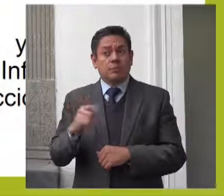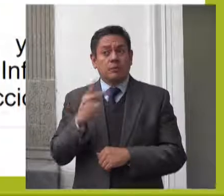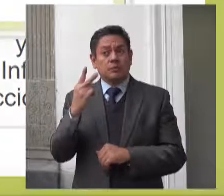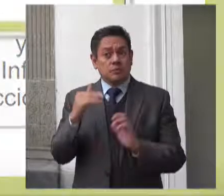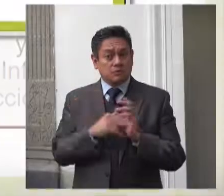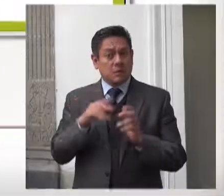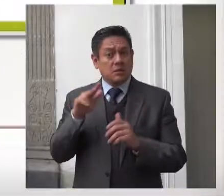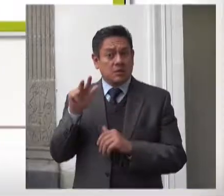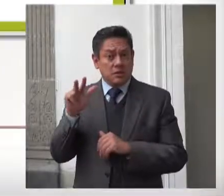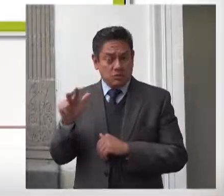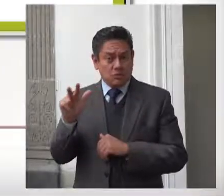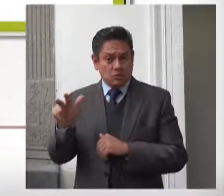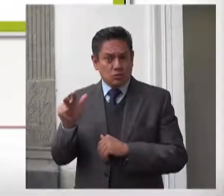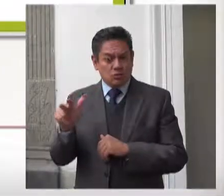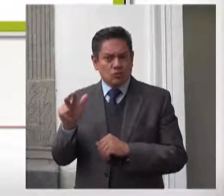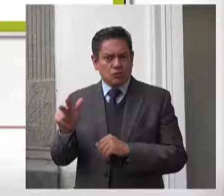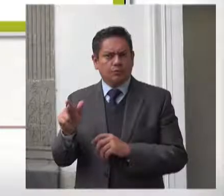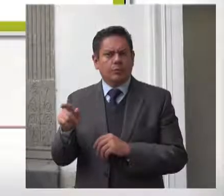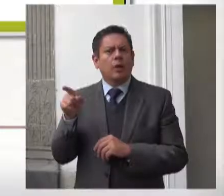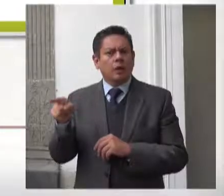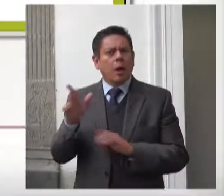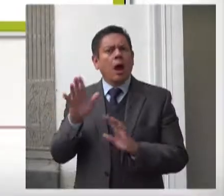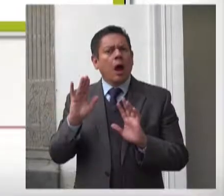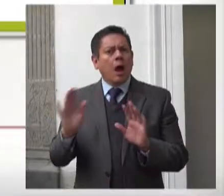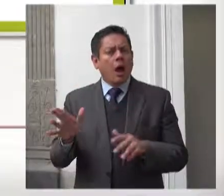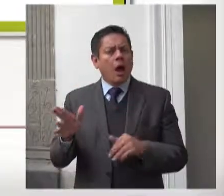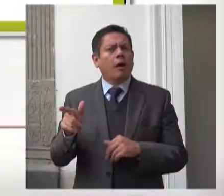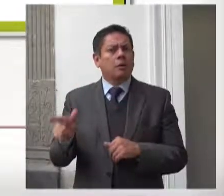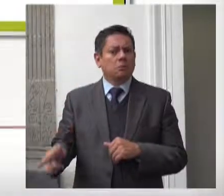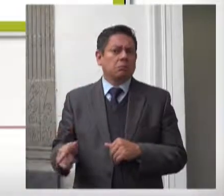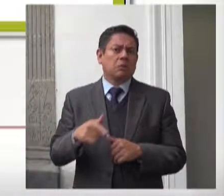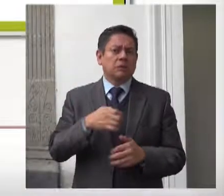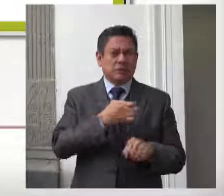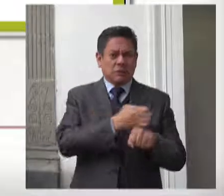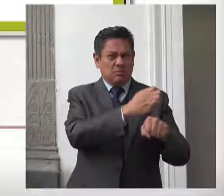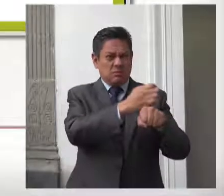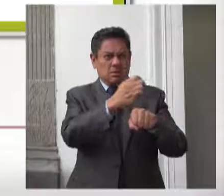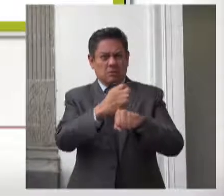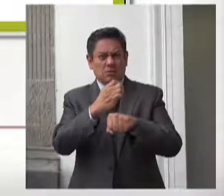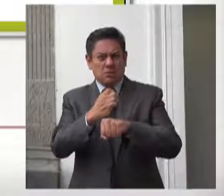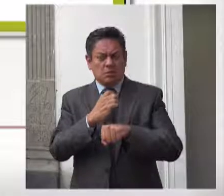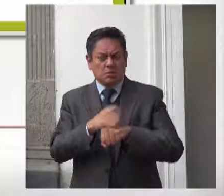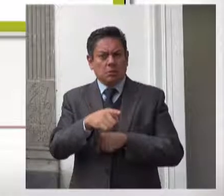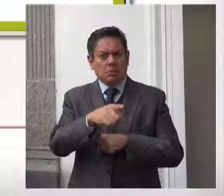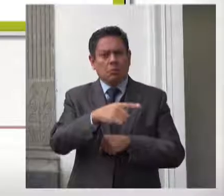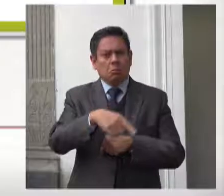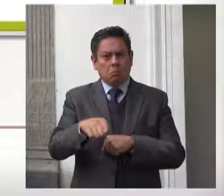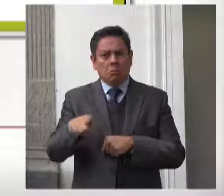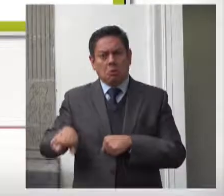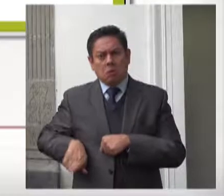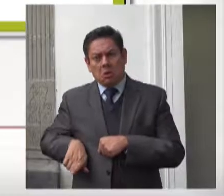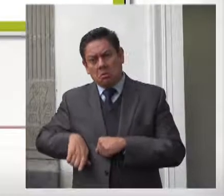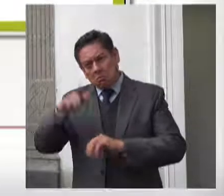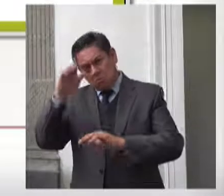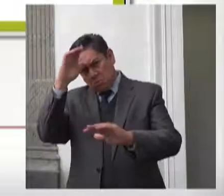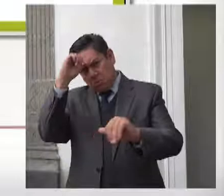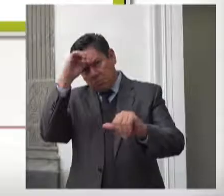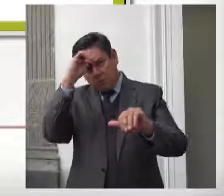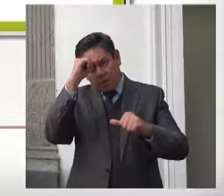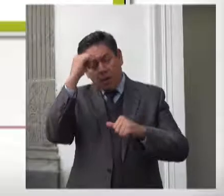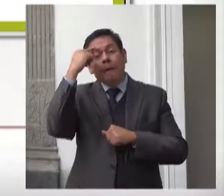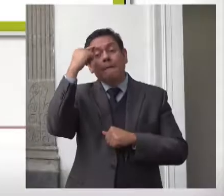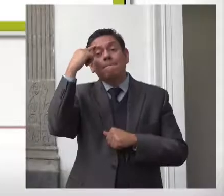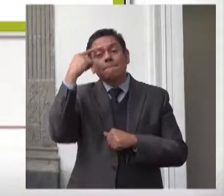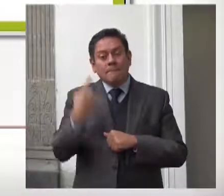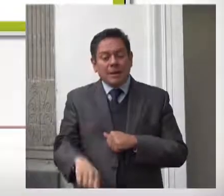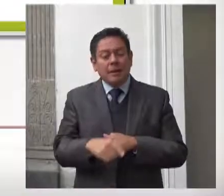se habían celebrado convenios en 23 entidades federativas para la acreditación del primer año de